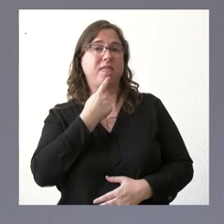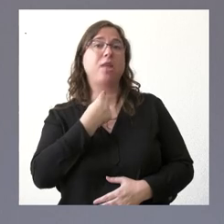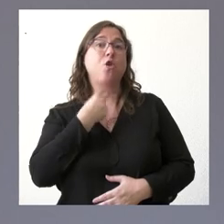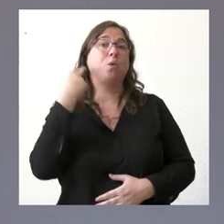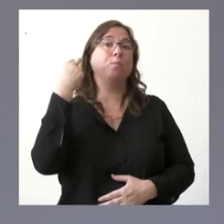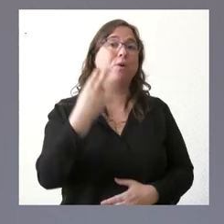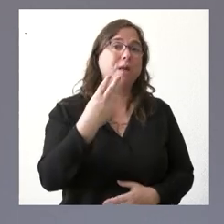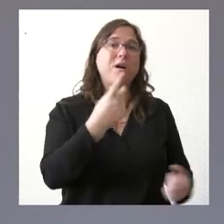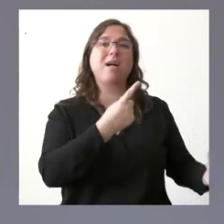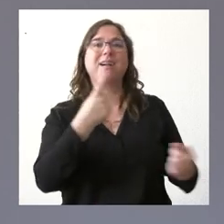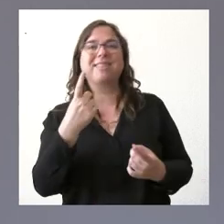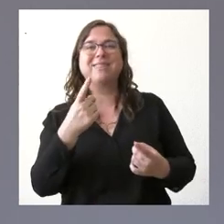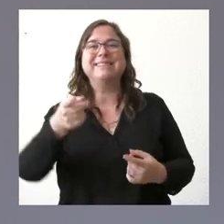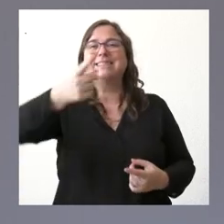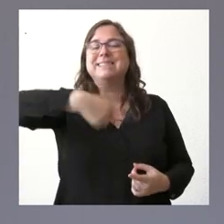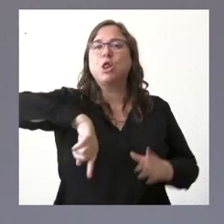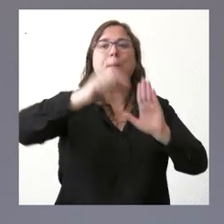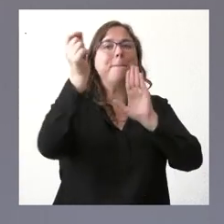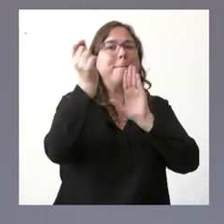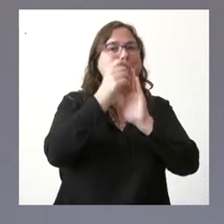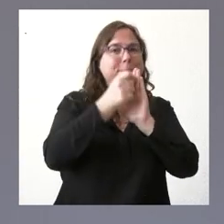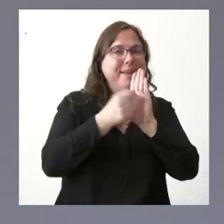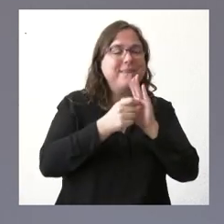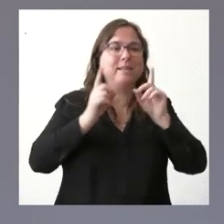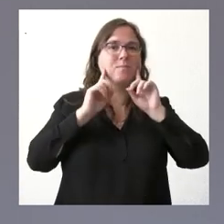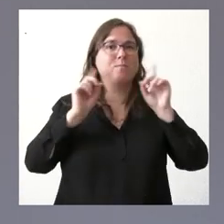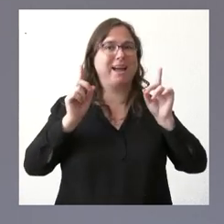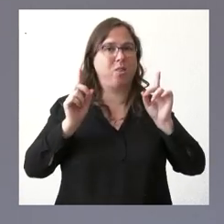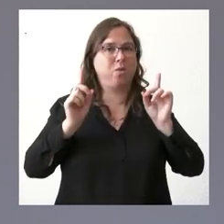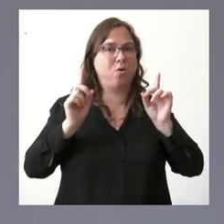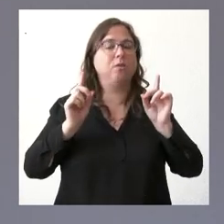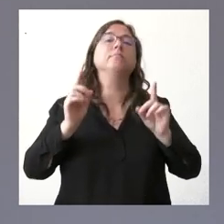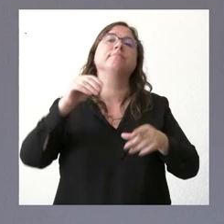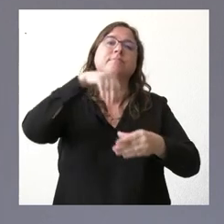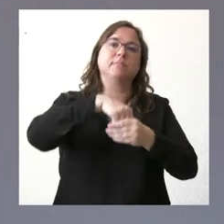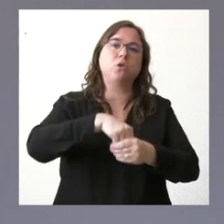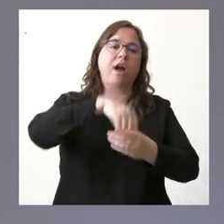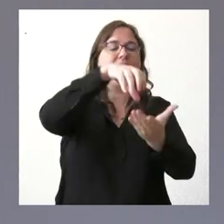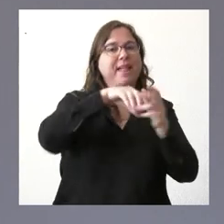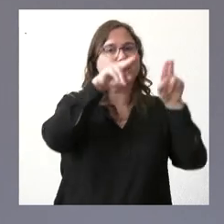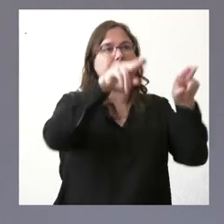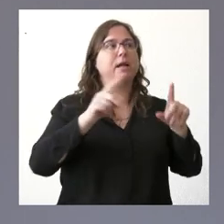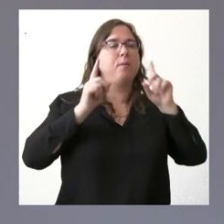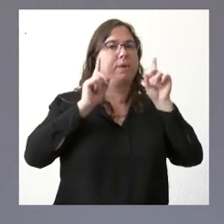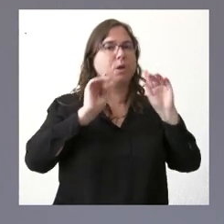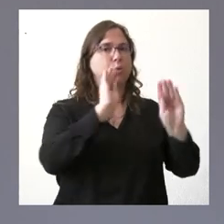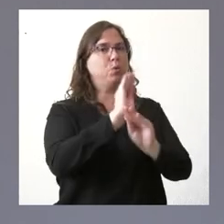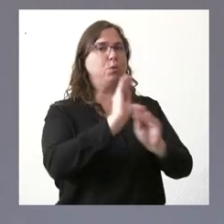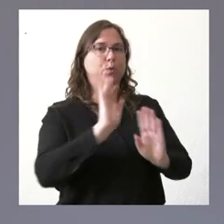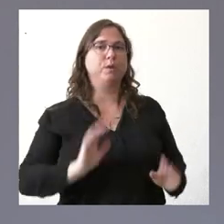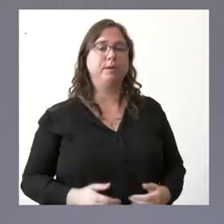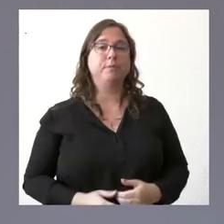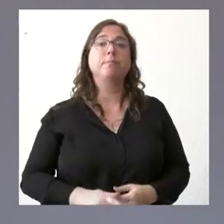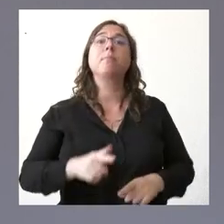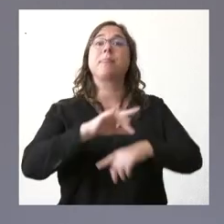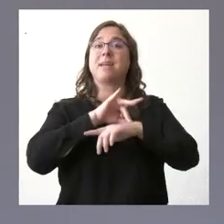extremar todas esas medidas de precaución dentro de los centros residenciales a mayores de